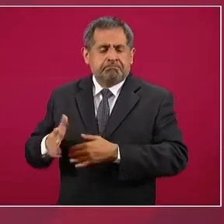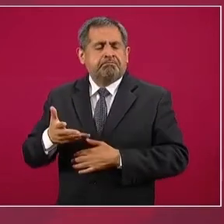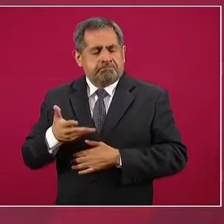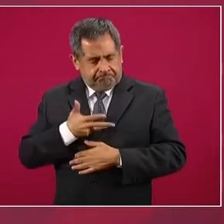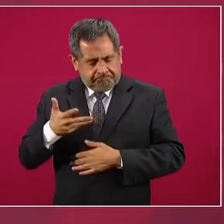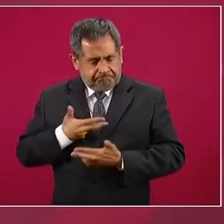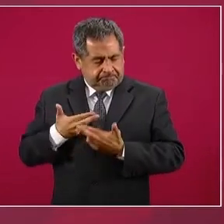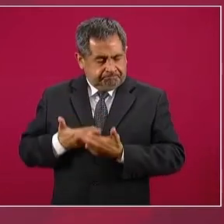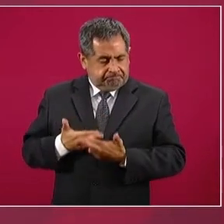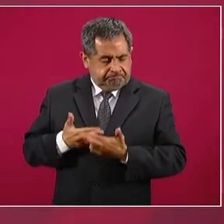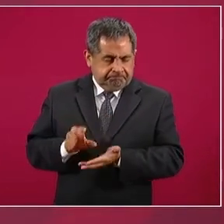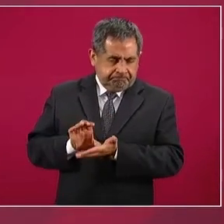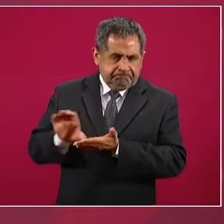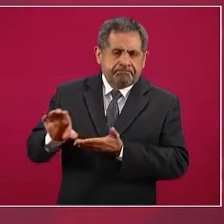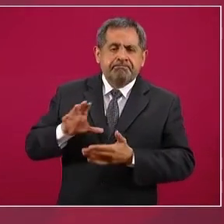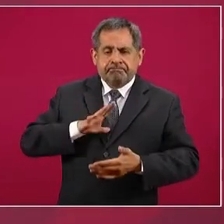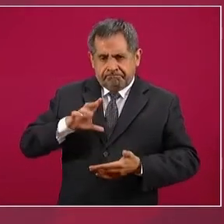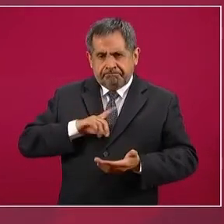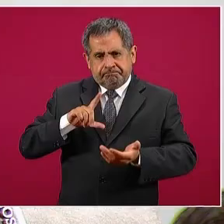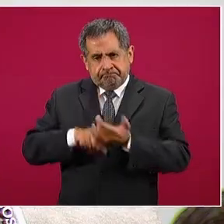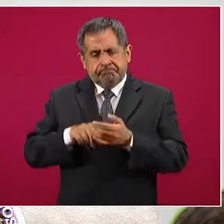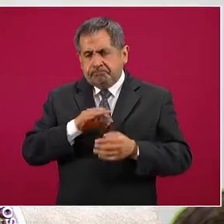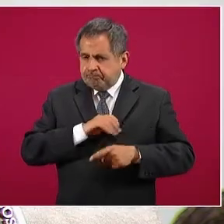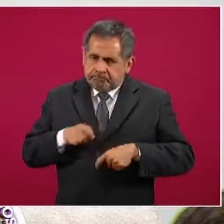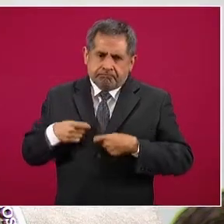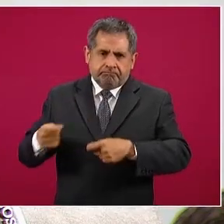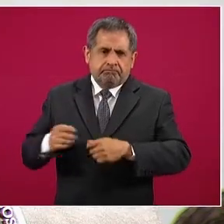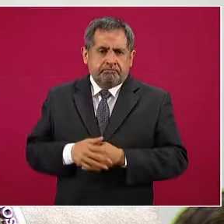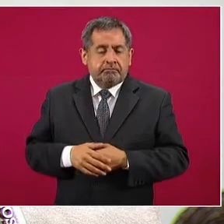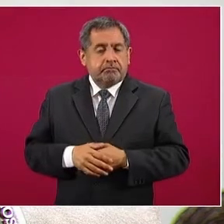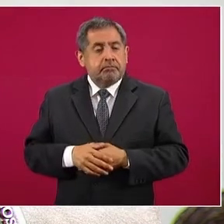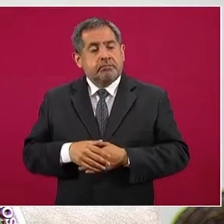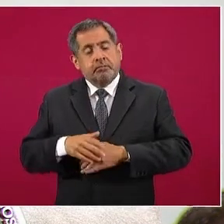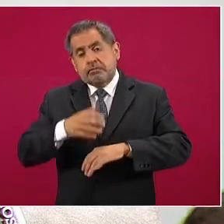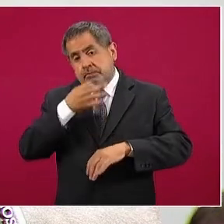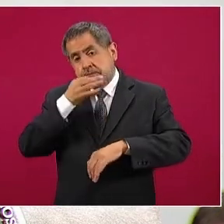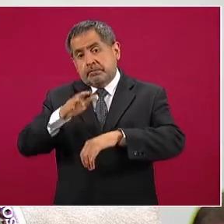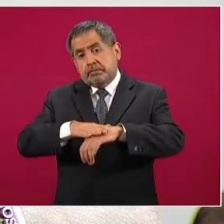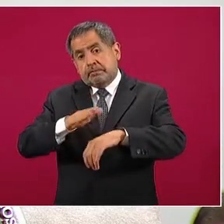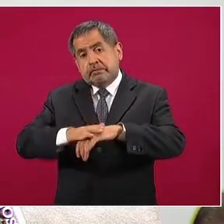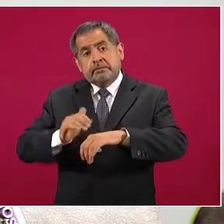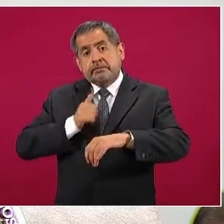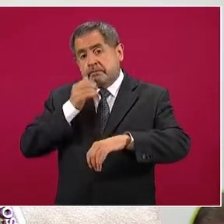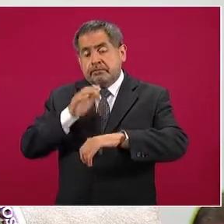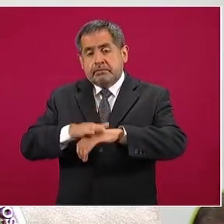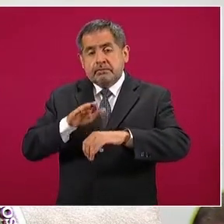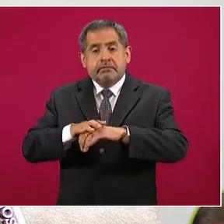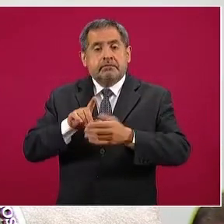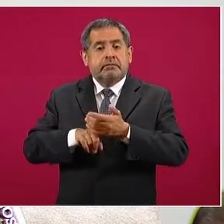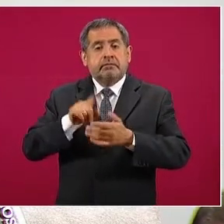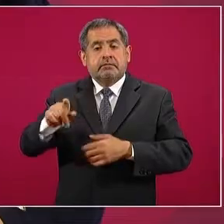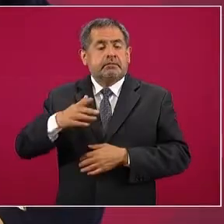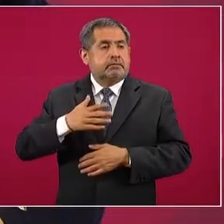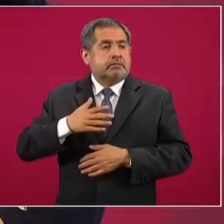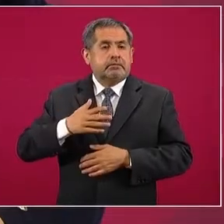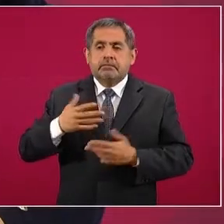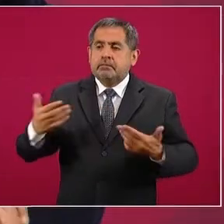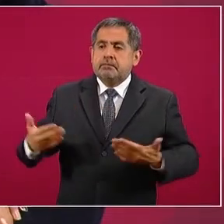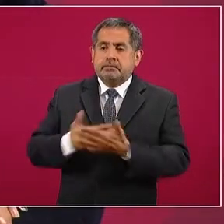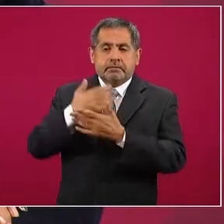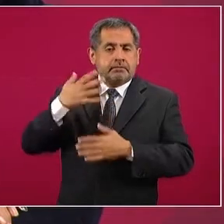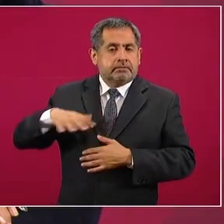reservas para eso. Aquí aprovecho para decirle a mis paisanos